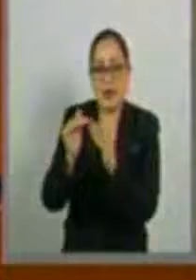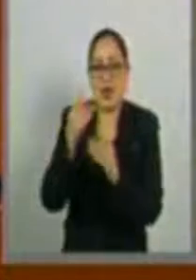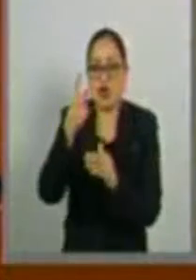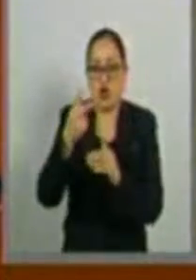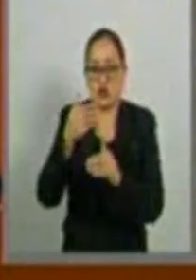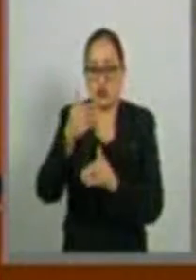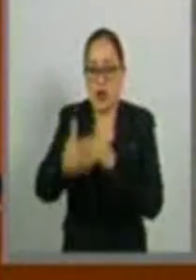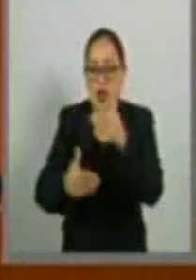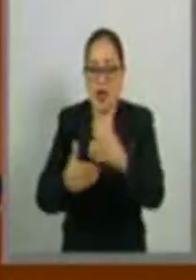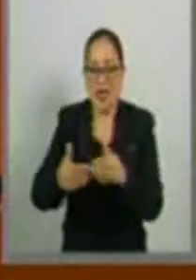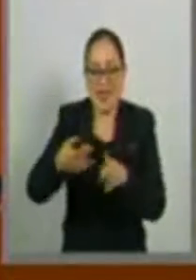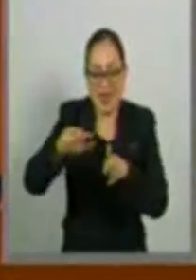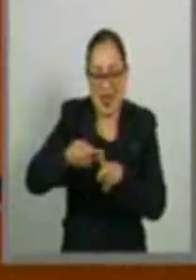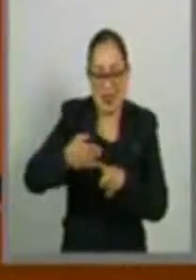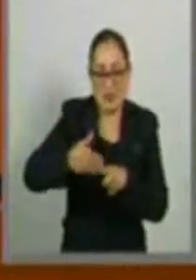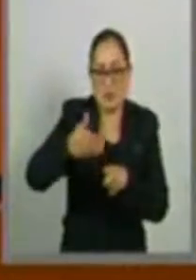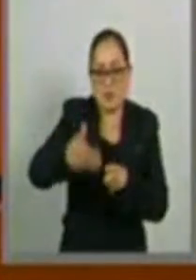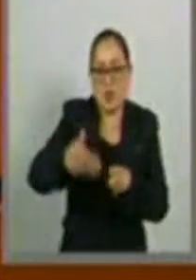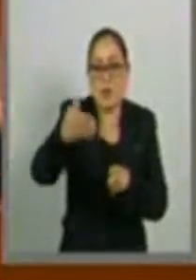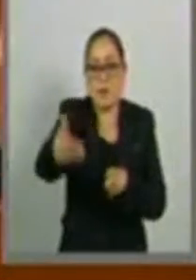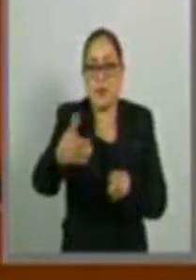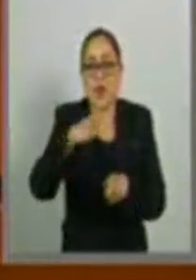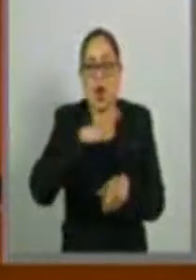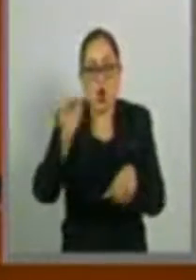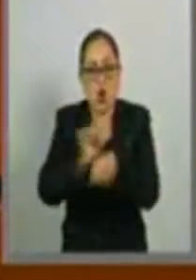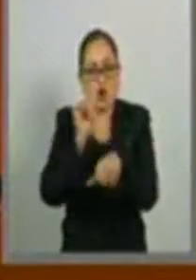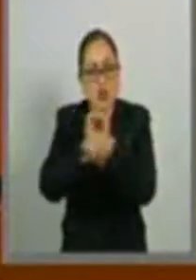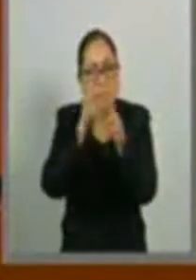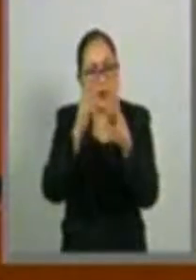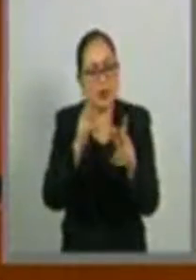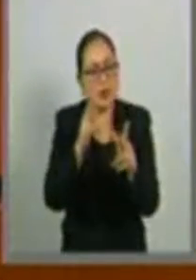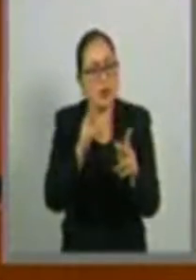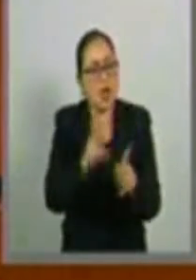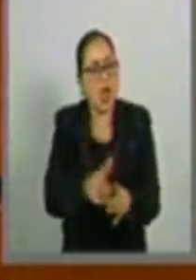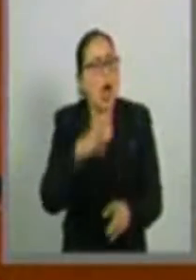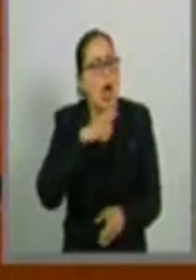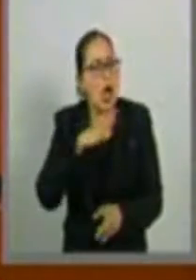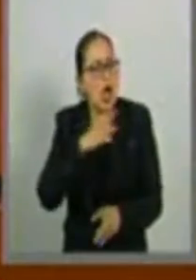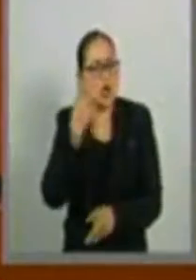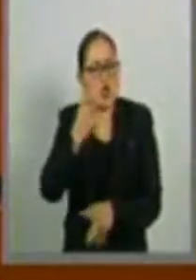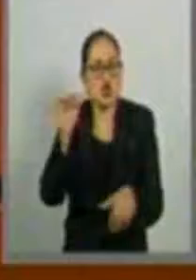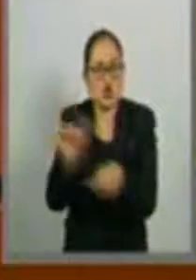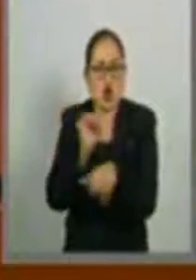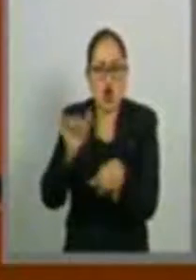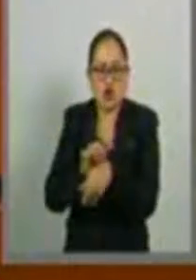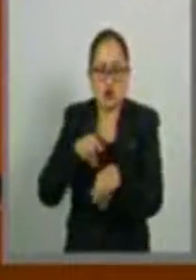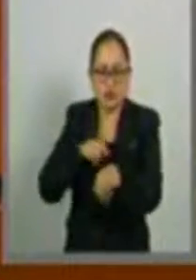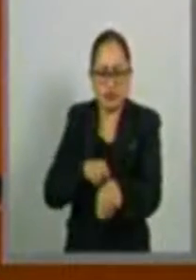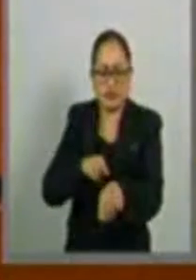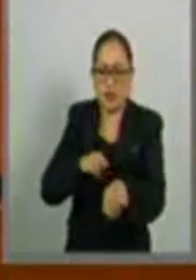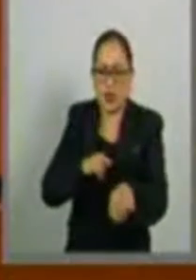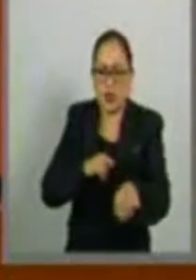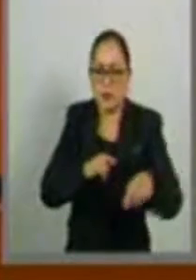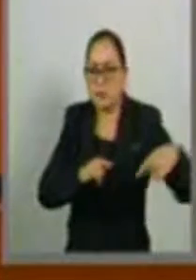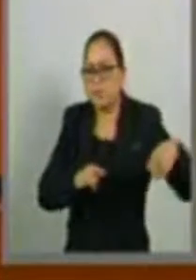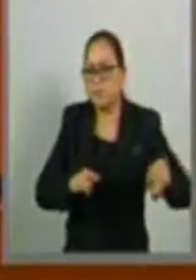se descompone un vehículo. En eso estaban los muchachos cuando aparecen dos camionetas y sin mayor,